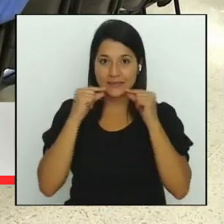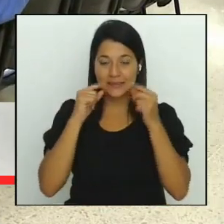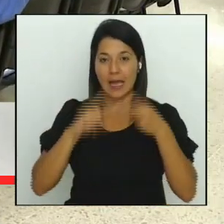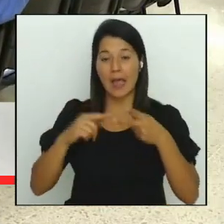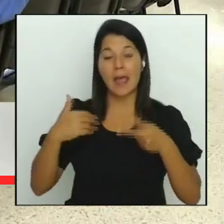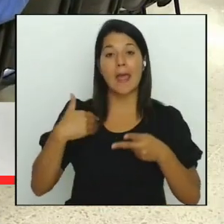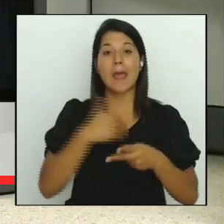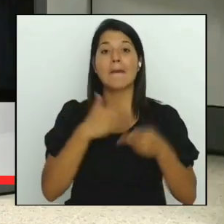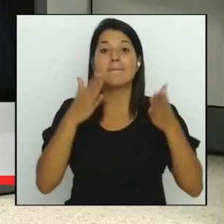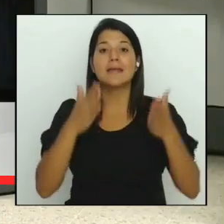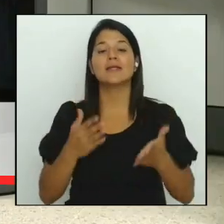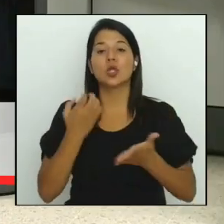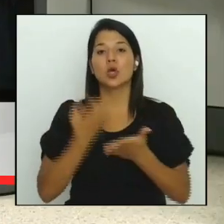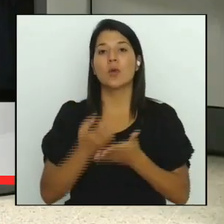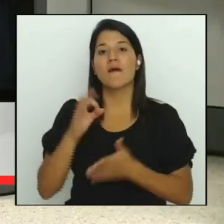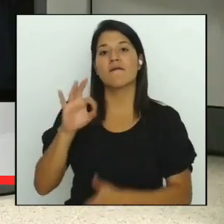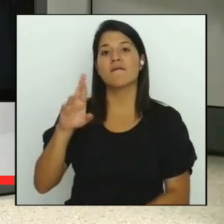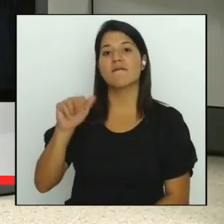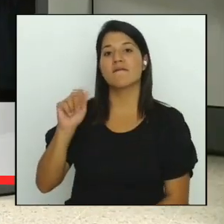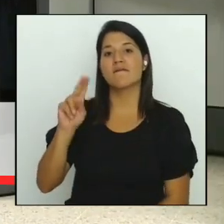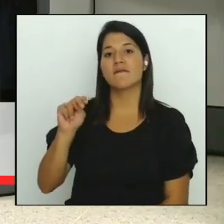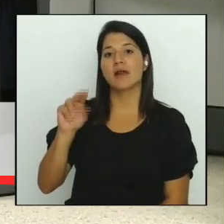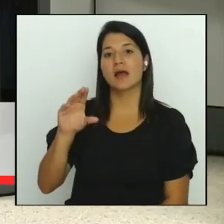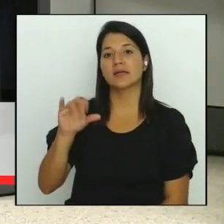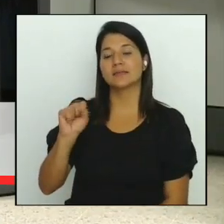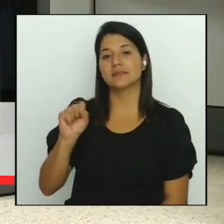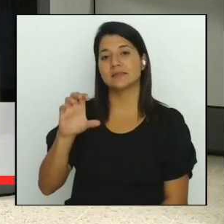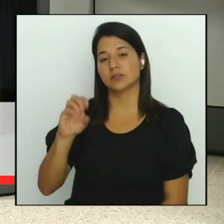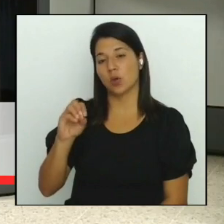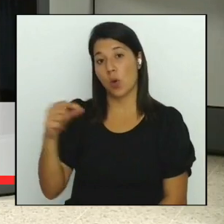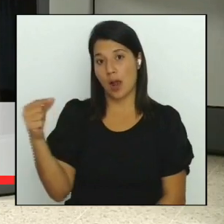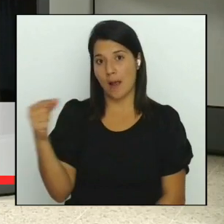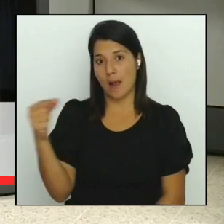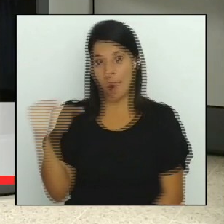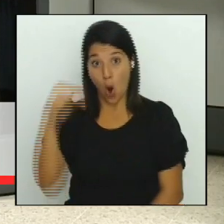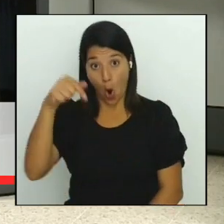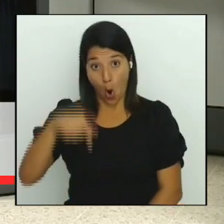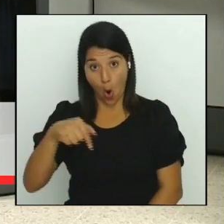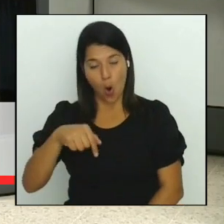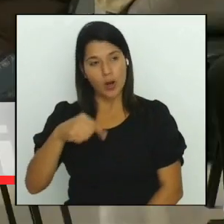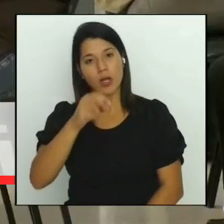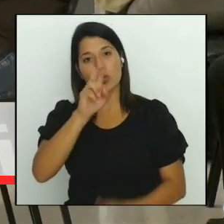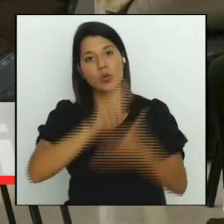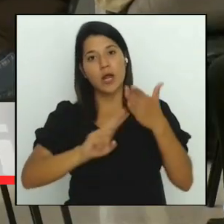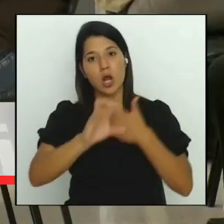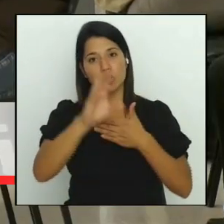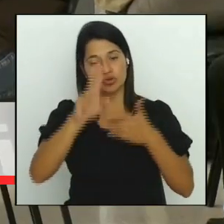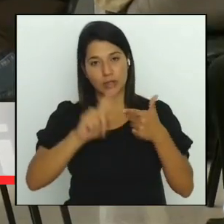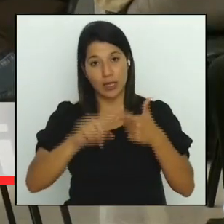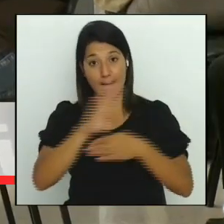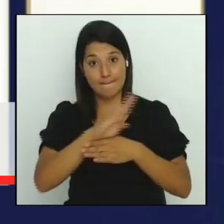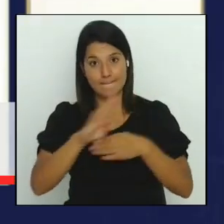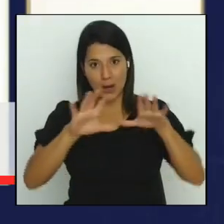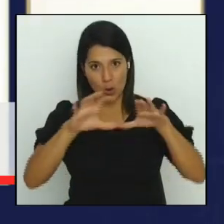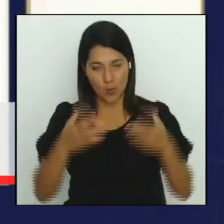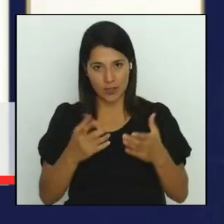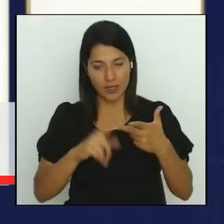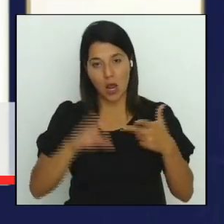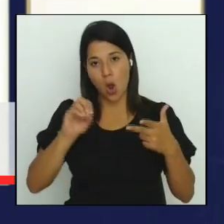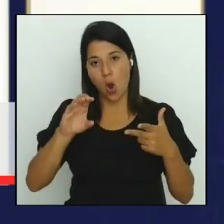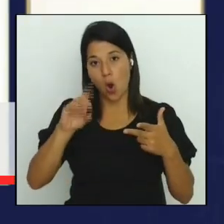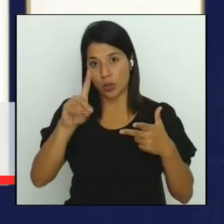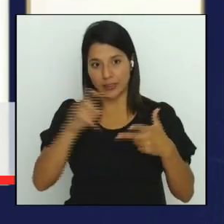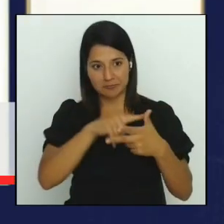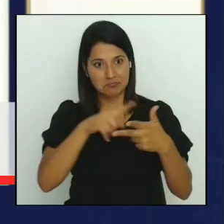Gamboa tras tres informes recibidos esta semana, uno de la UCR, otro del Banco Mundial y de la OCDEC. Indica que